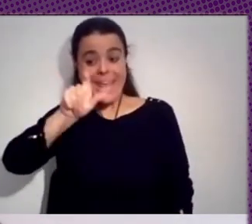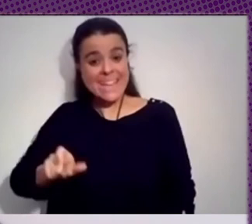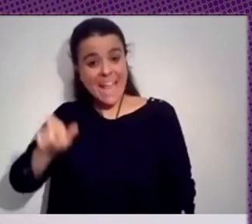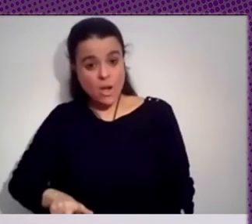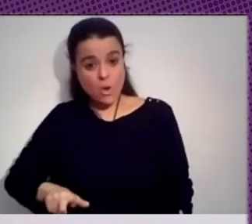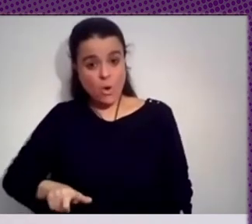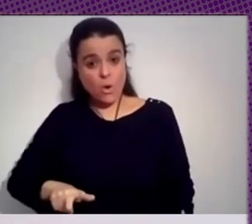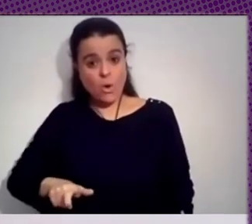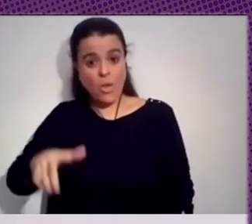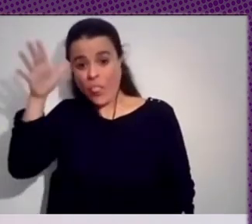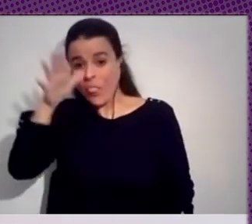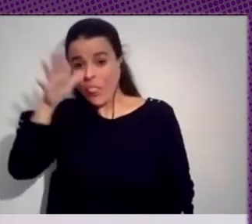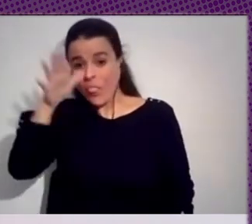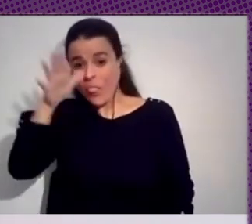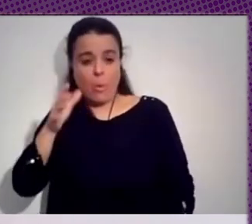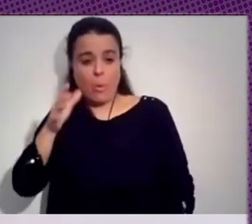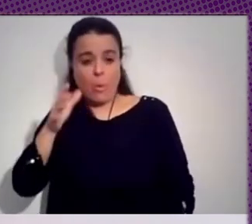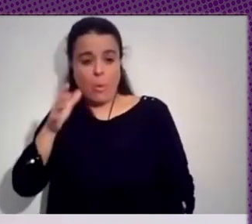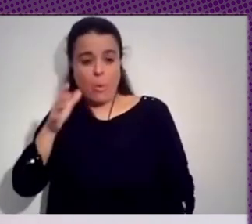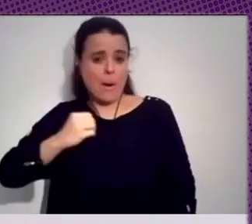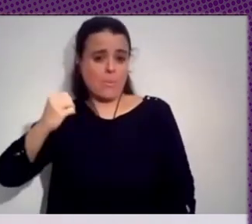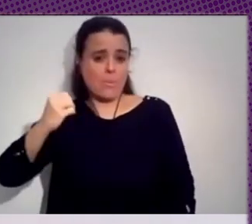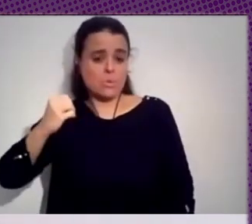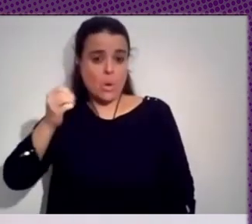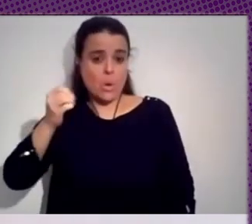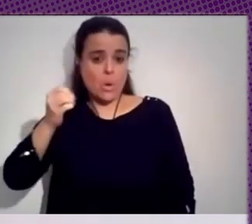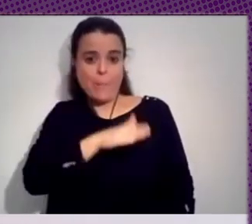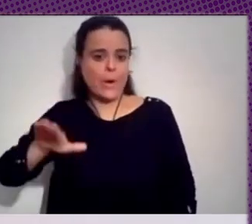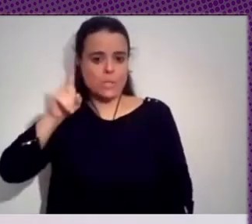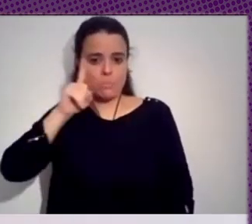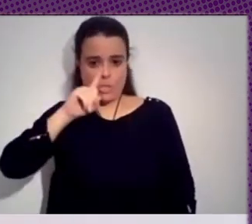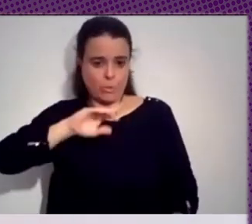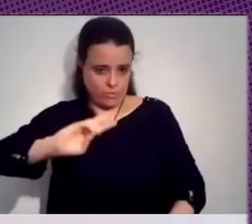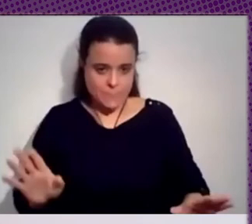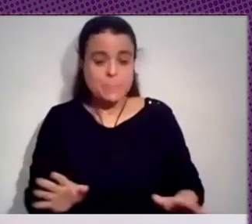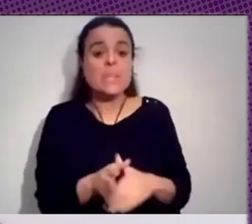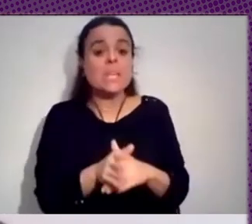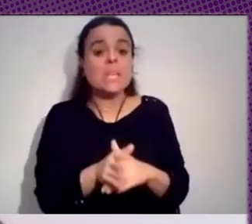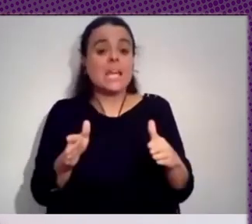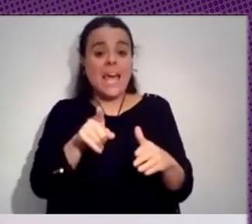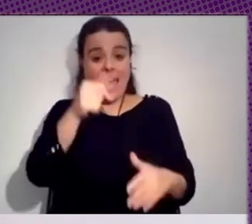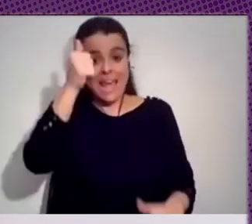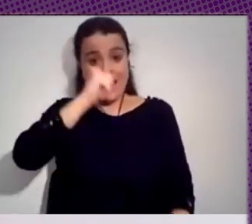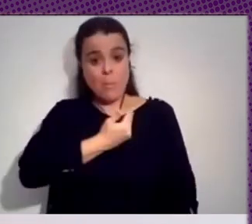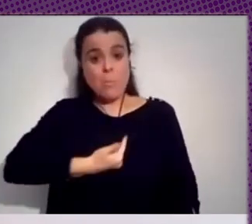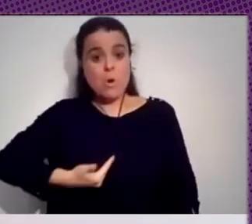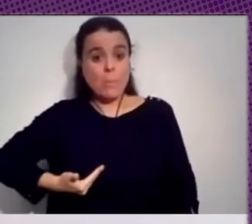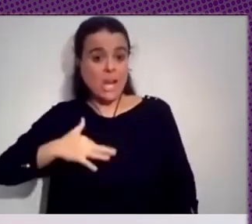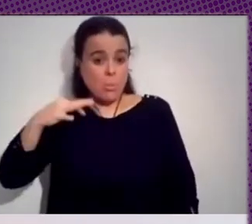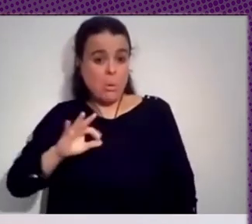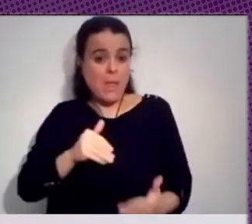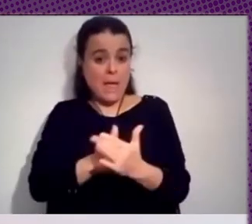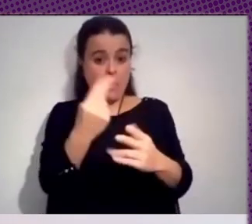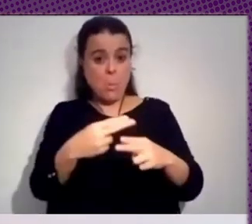trata de menores abuso de menores etcétera prostitución bueno es el propietario de quizá la política en España es decir la cadena